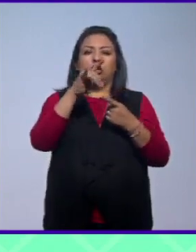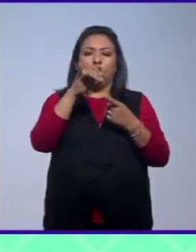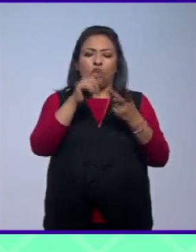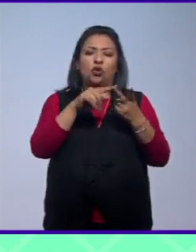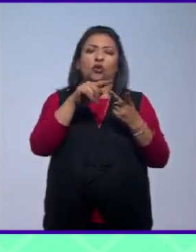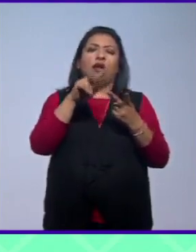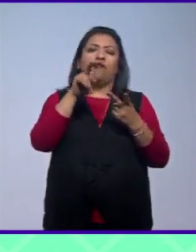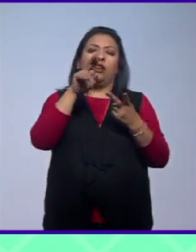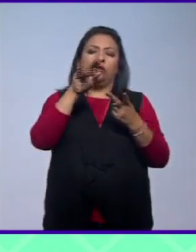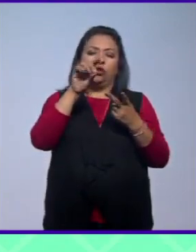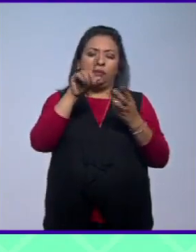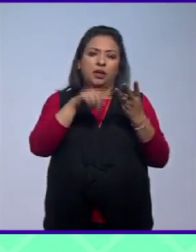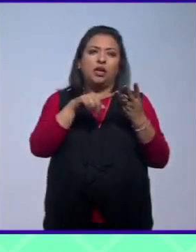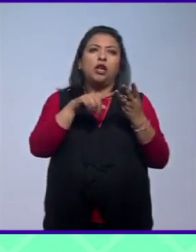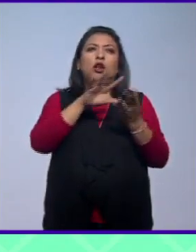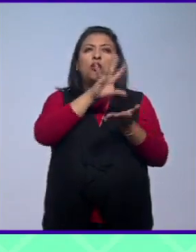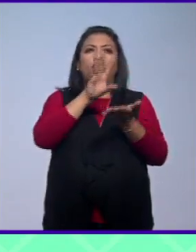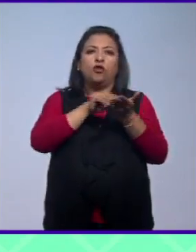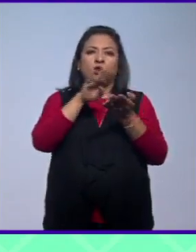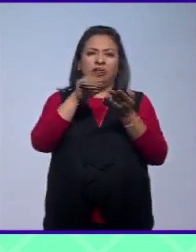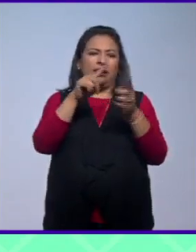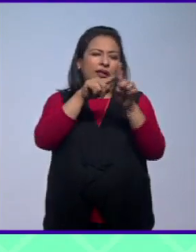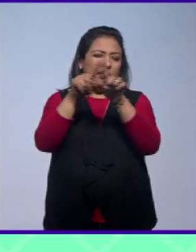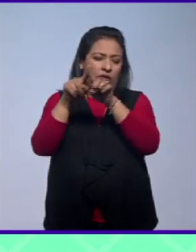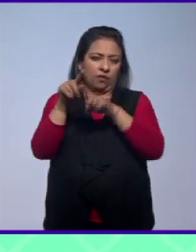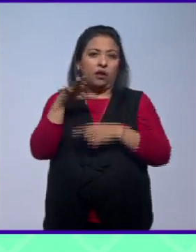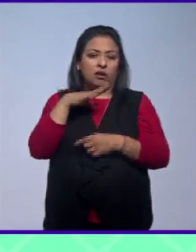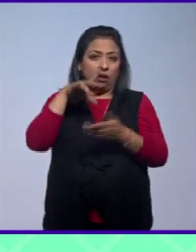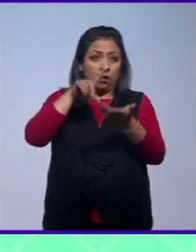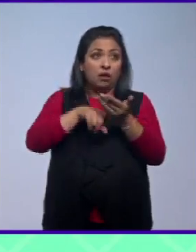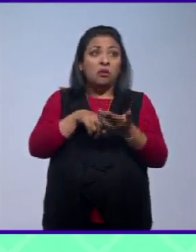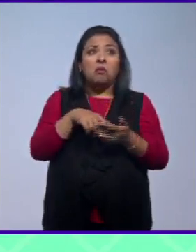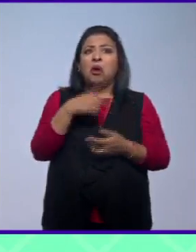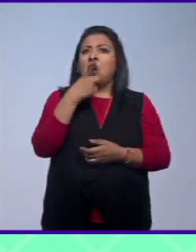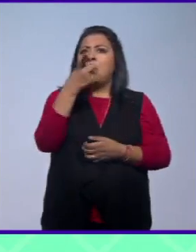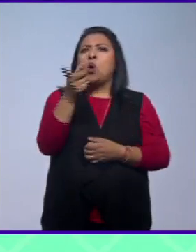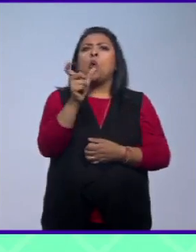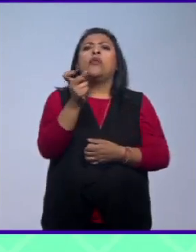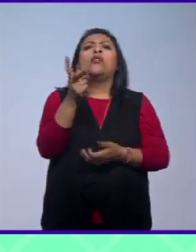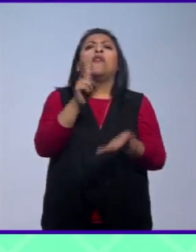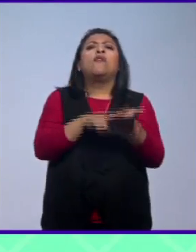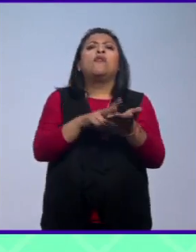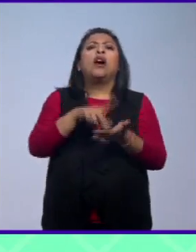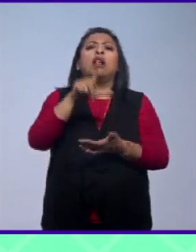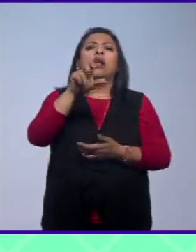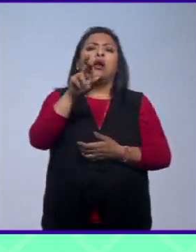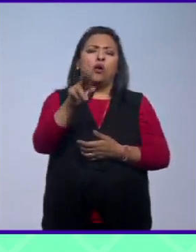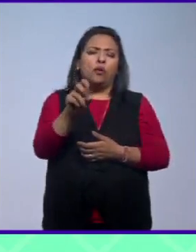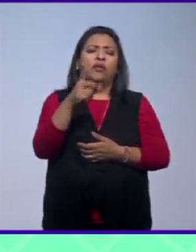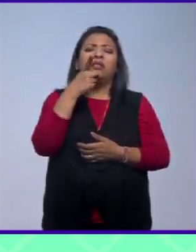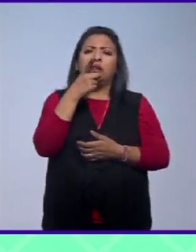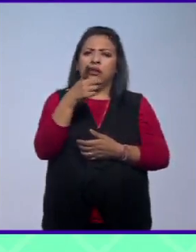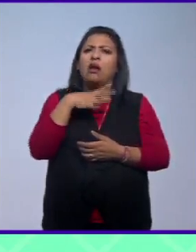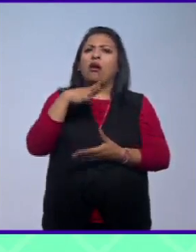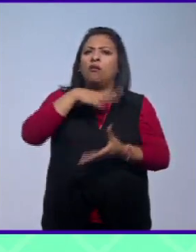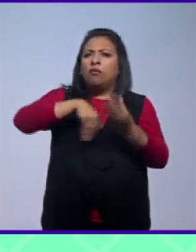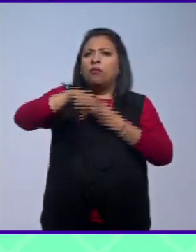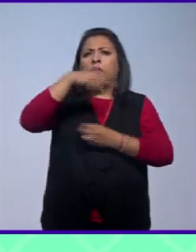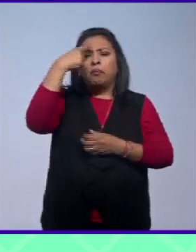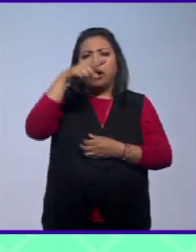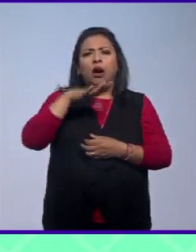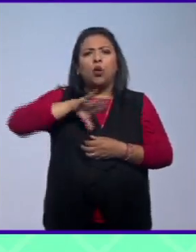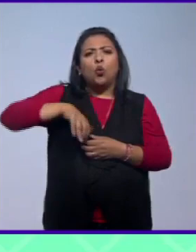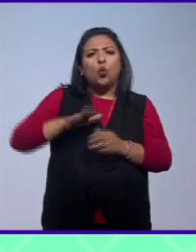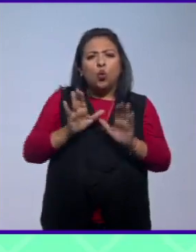La Venus de Milo Las bodas de Caná entre otras a pesar de que no se ha dicho cuánto cobró el loop si mencionaron que buscan fondos para mantener la